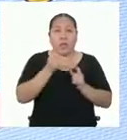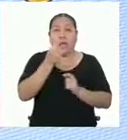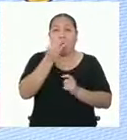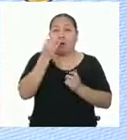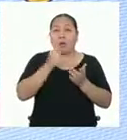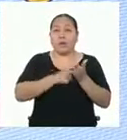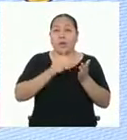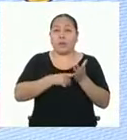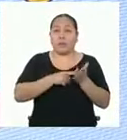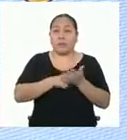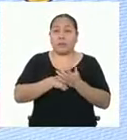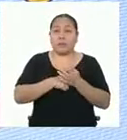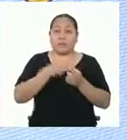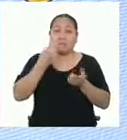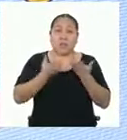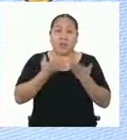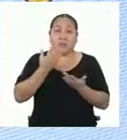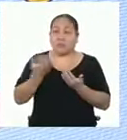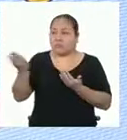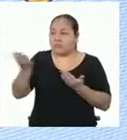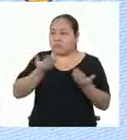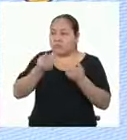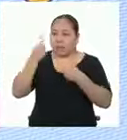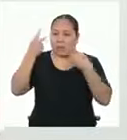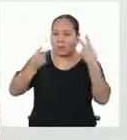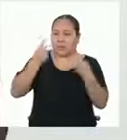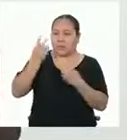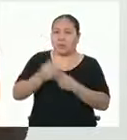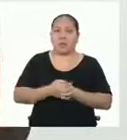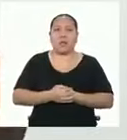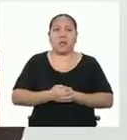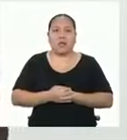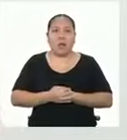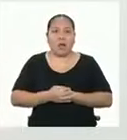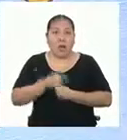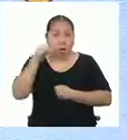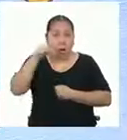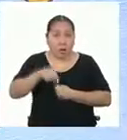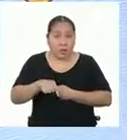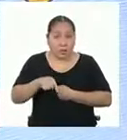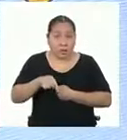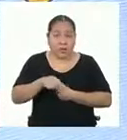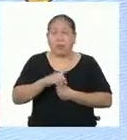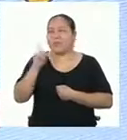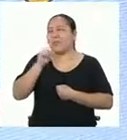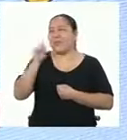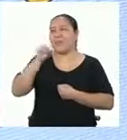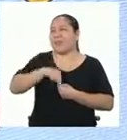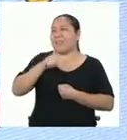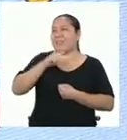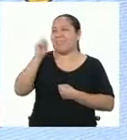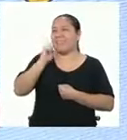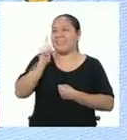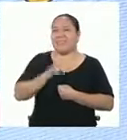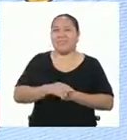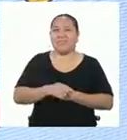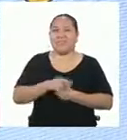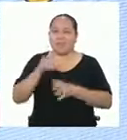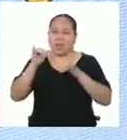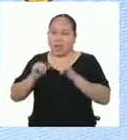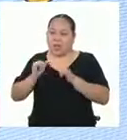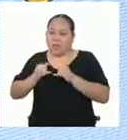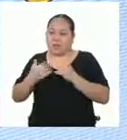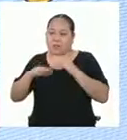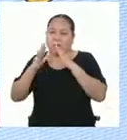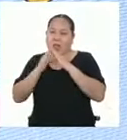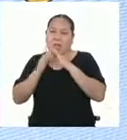veces sería bueno poder recibir alguna visita, ¿no? ¿Ahorita? No, ahorita no, porque tenemos que quedarnos